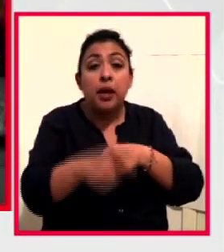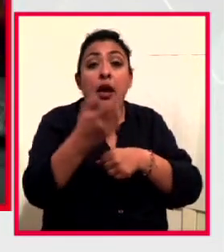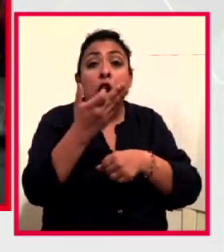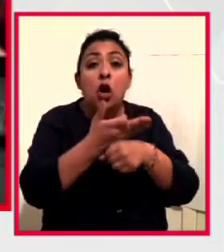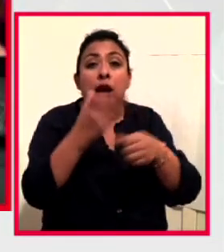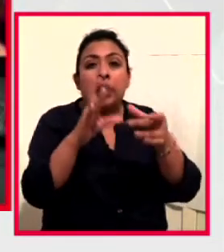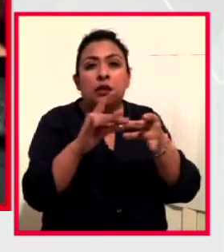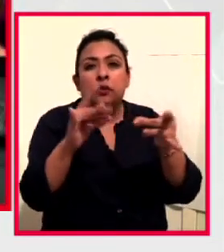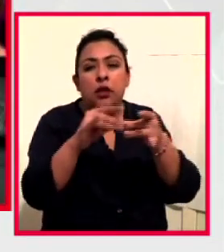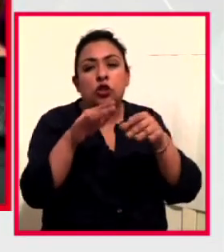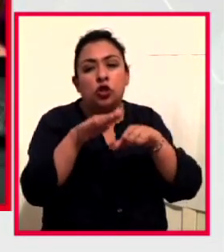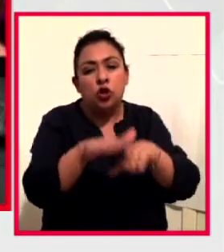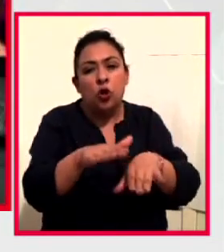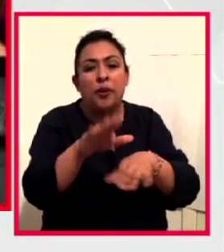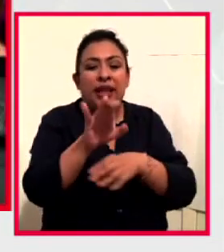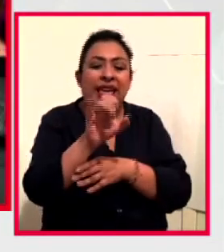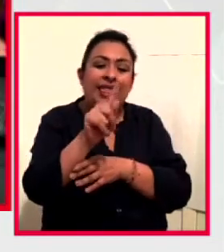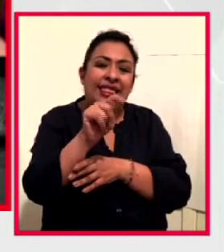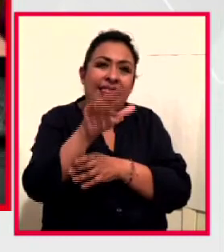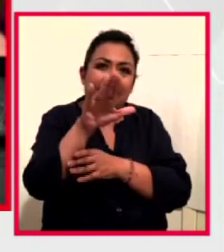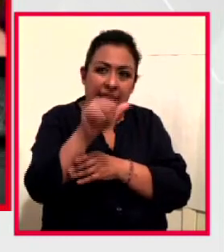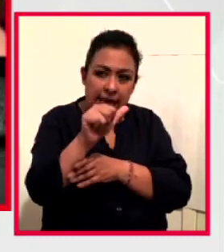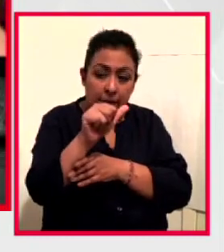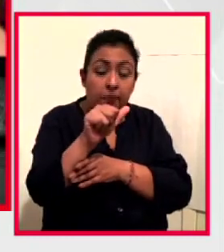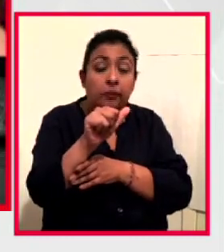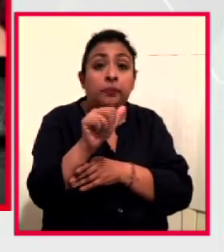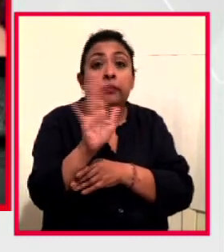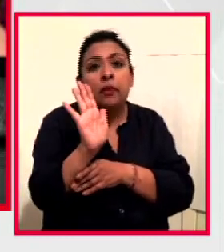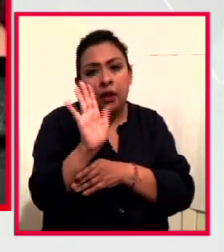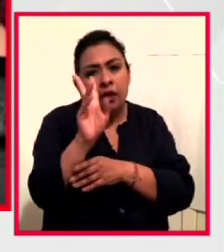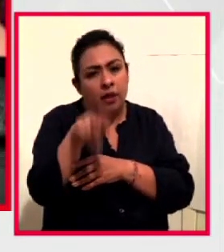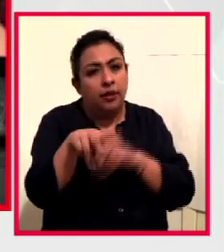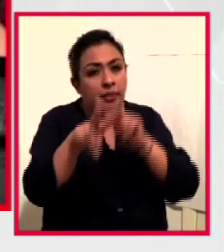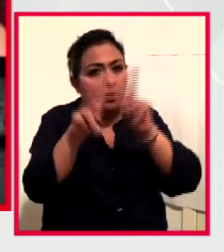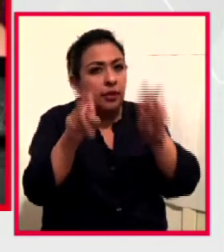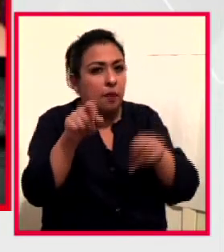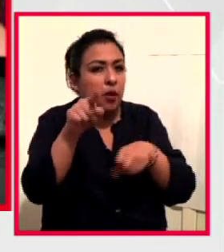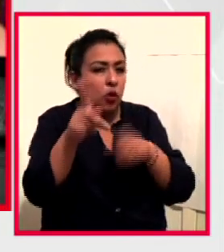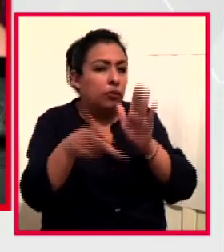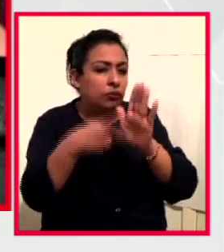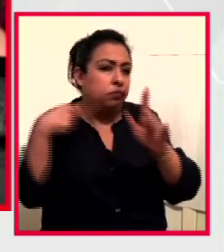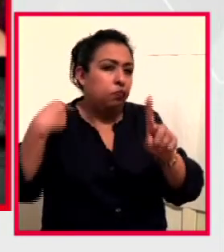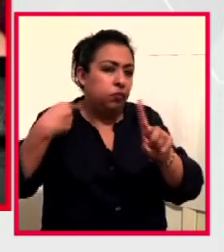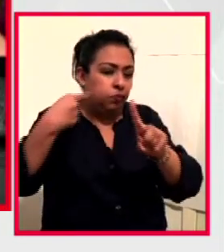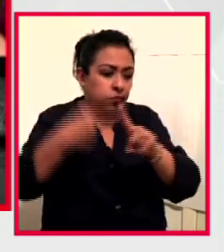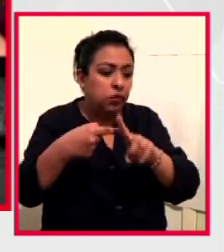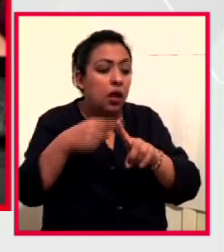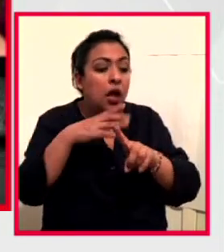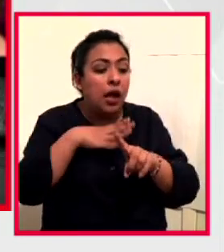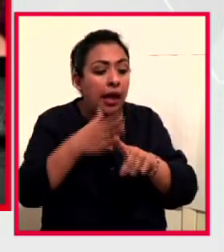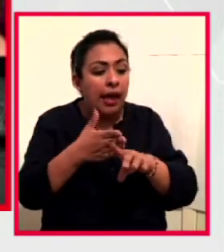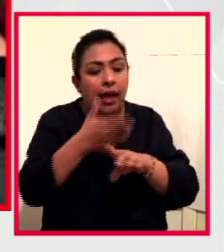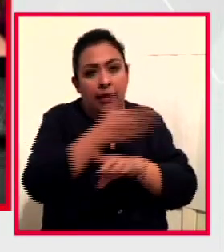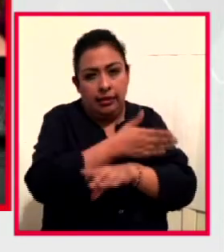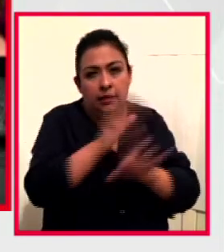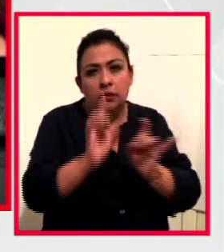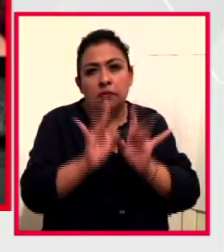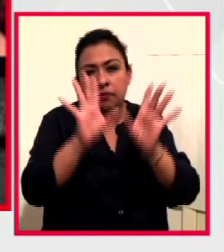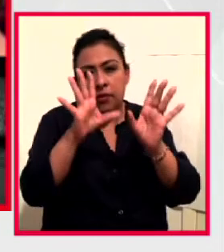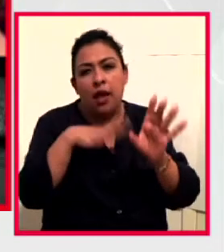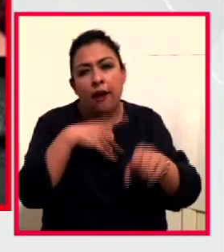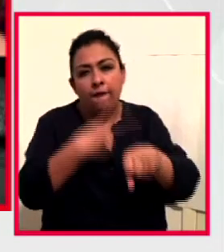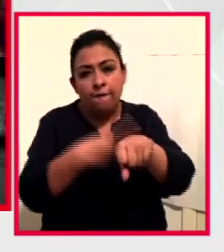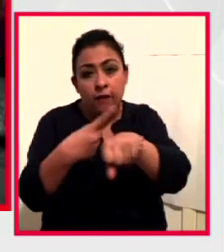campo de la ética, porque, digo, además es un tema que tú has abordado en varias ocasiones. Por un lado, antes de que se suscitara toda esta pandemia,